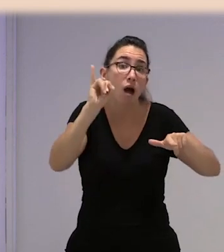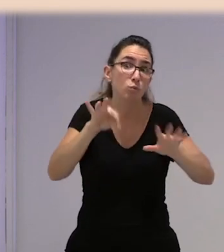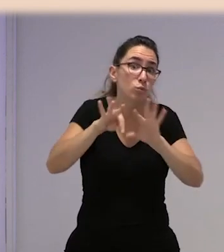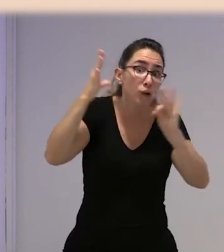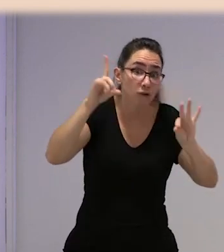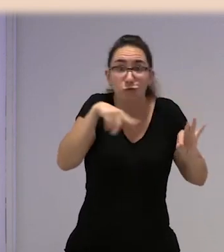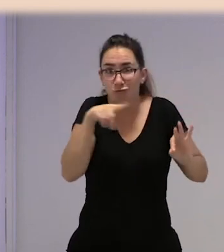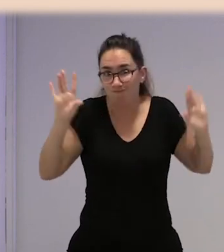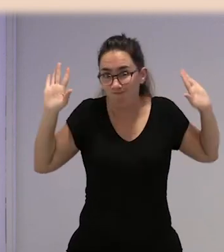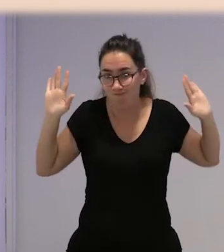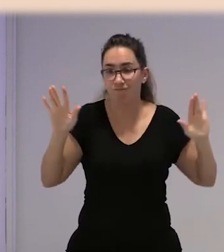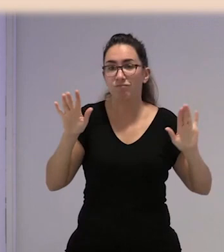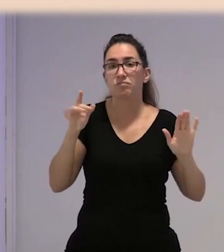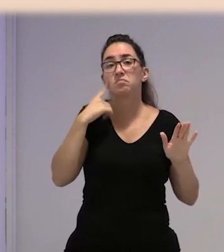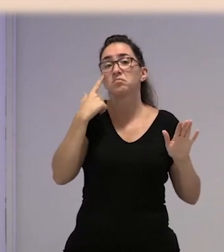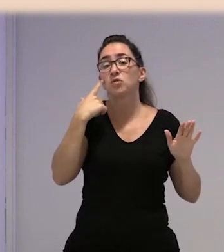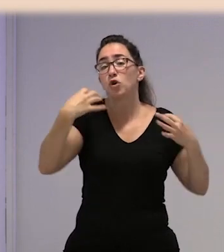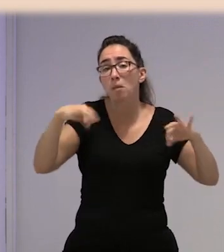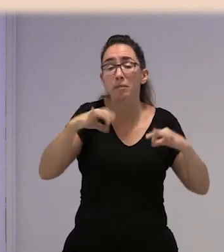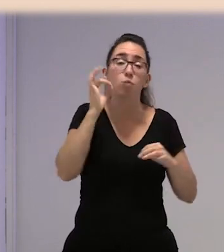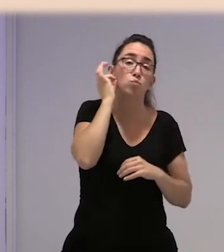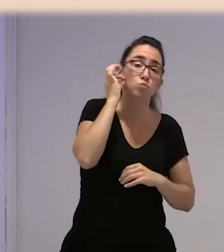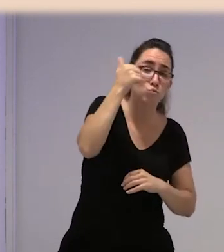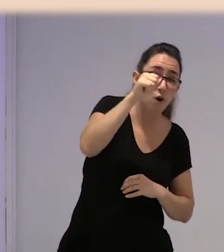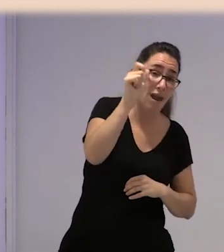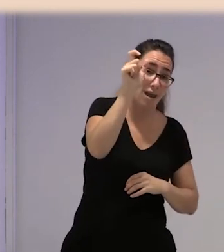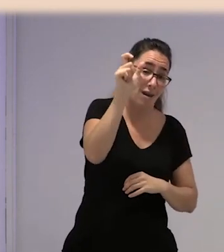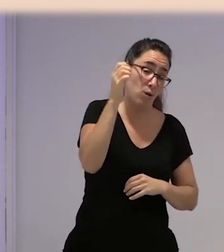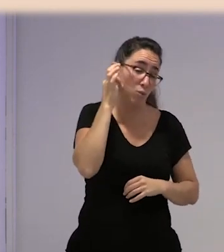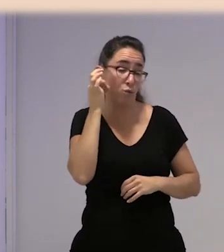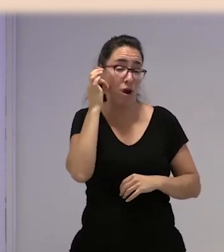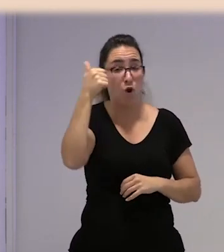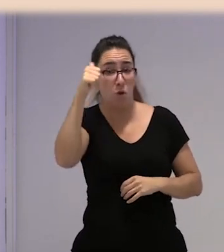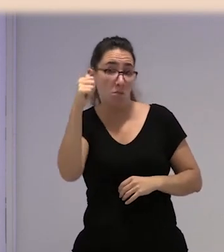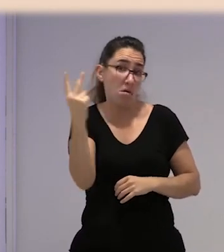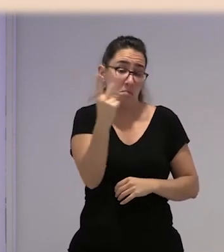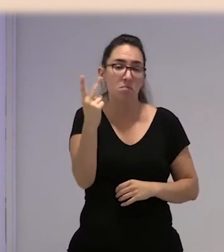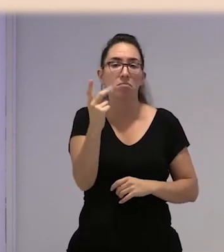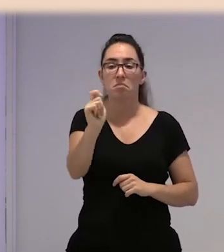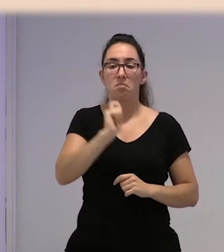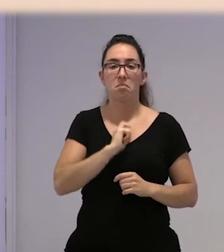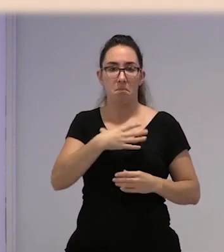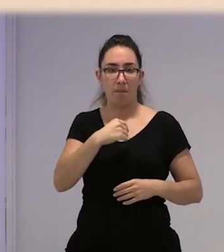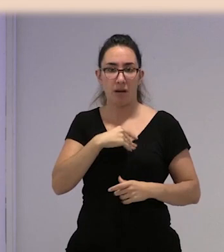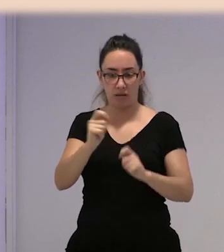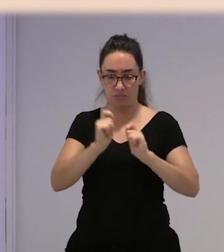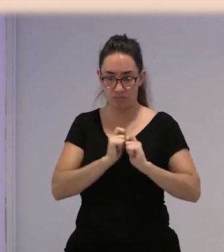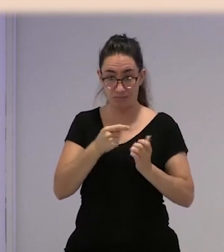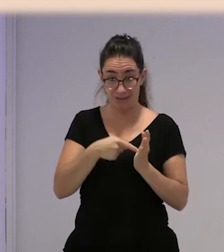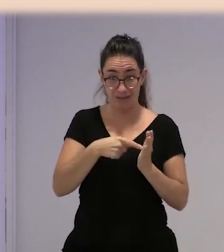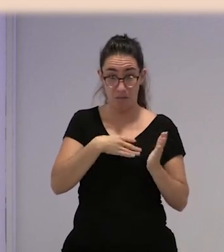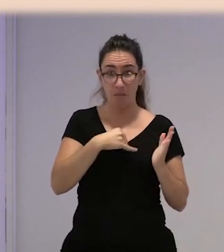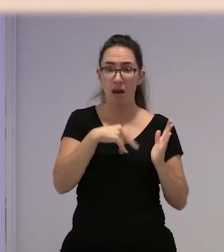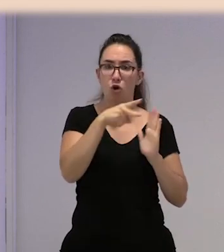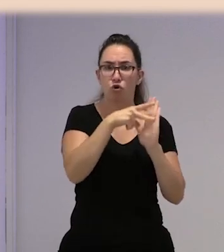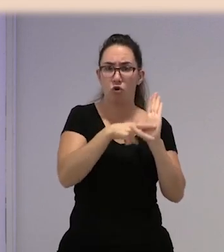bueno, pues hay una mujer normalmente o un hombre que empieza a repartir unos papeles que son las normas que tú tienes